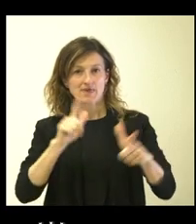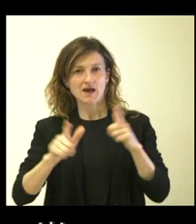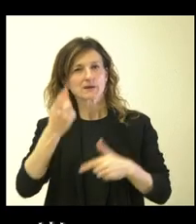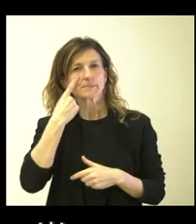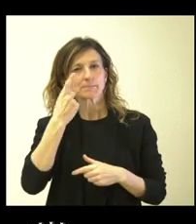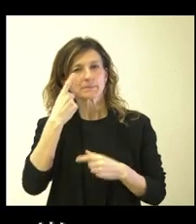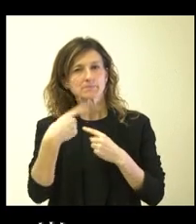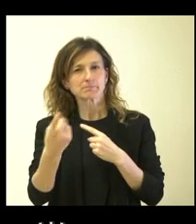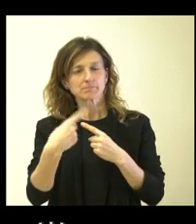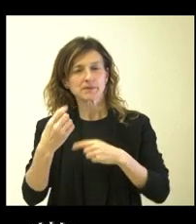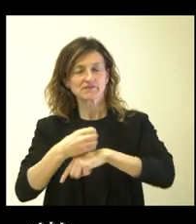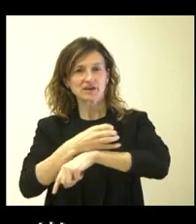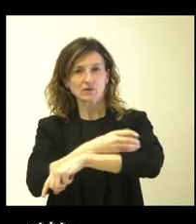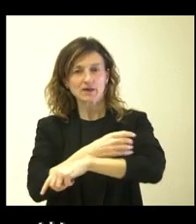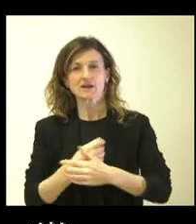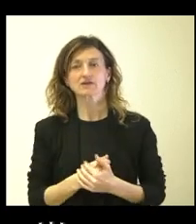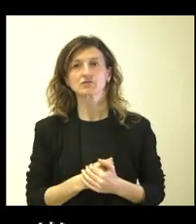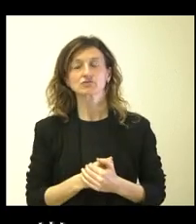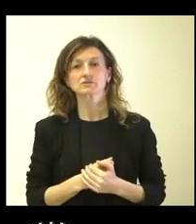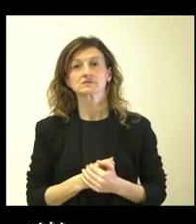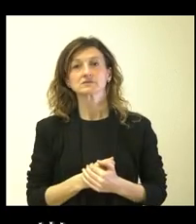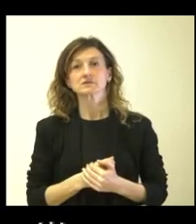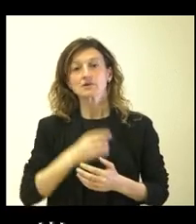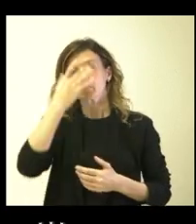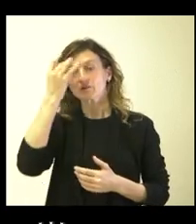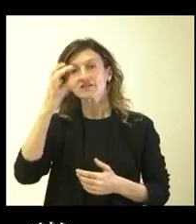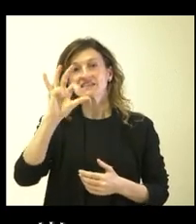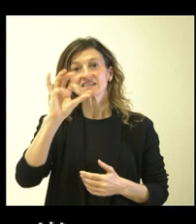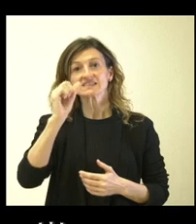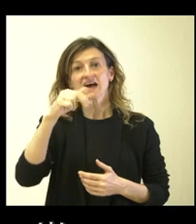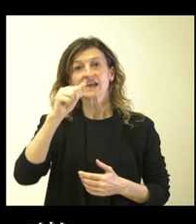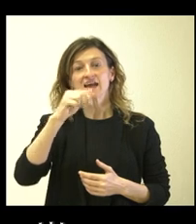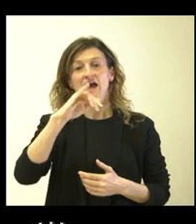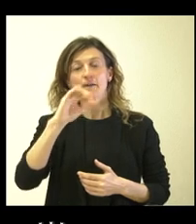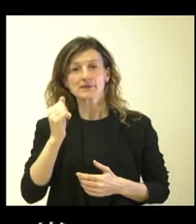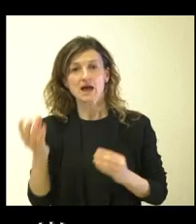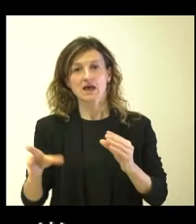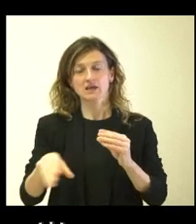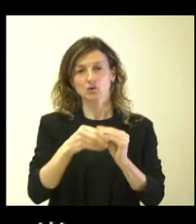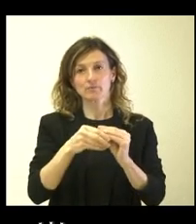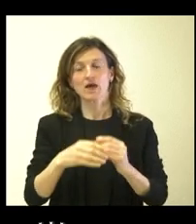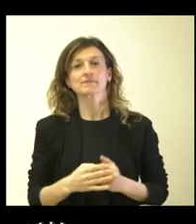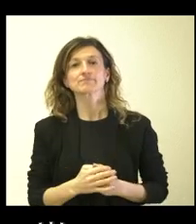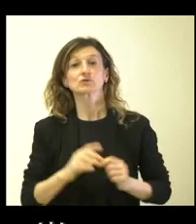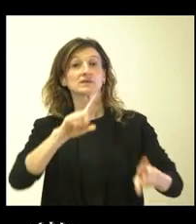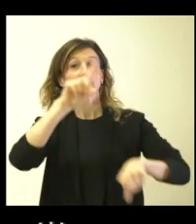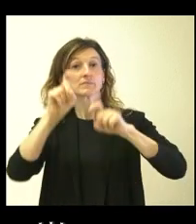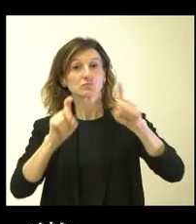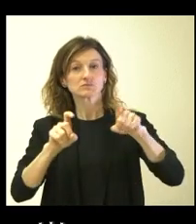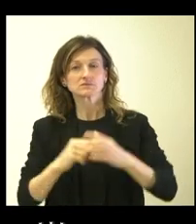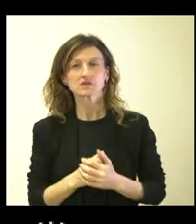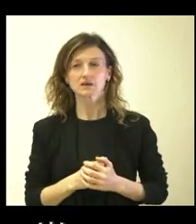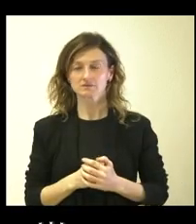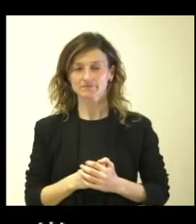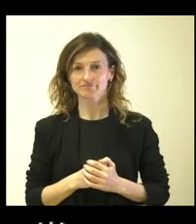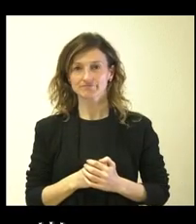ferroviarios incorporan por fin Sanabria. Y querríamos saber, volver a preguntar si tienen alguna